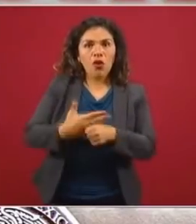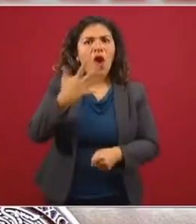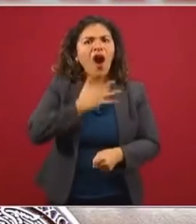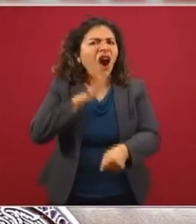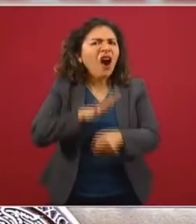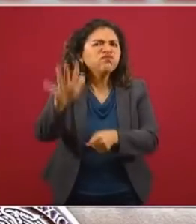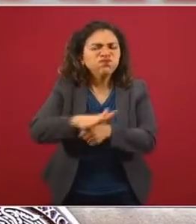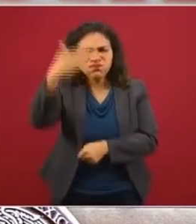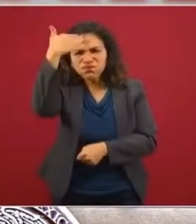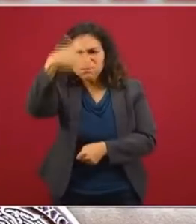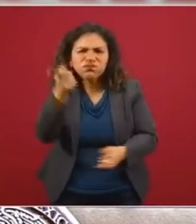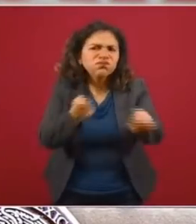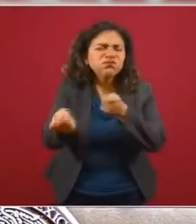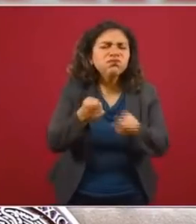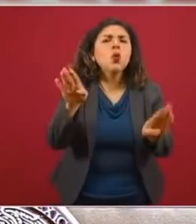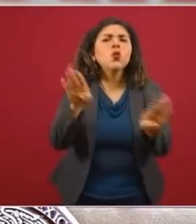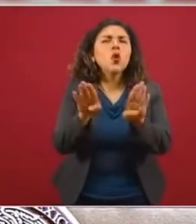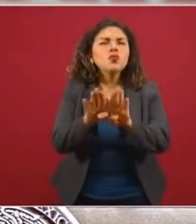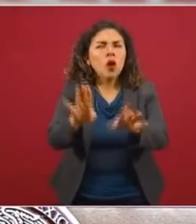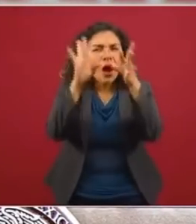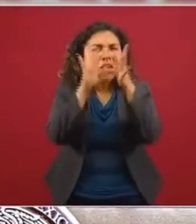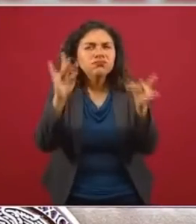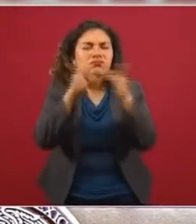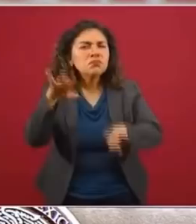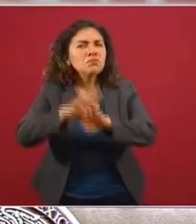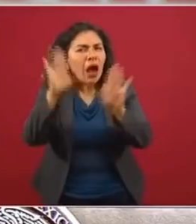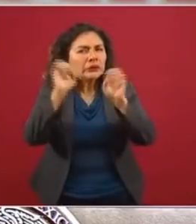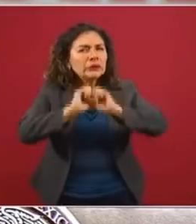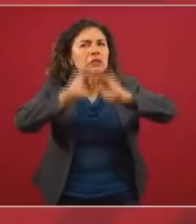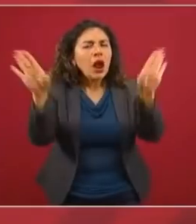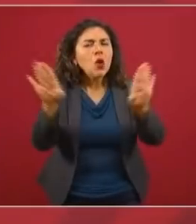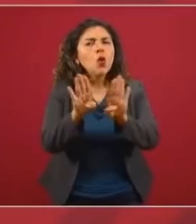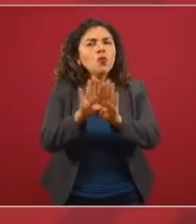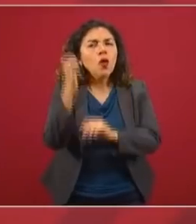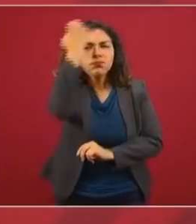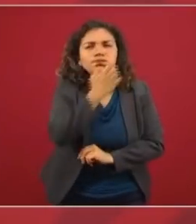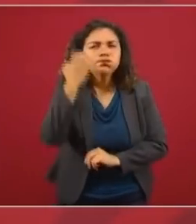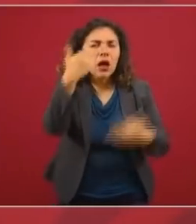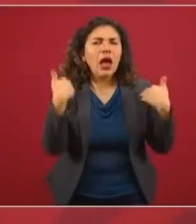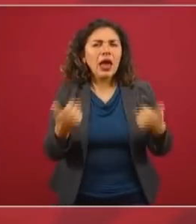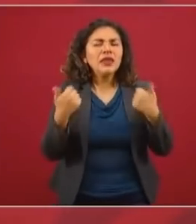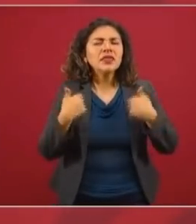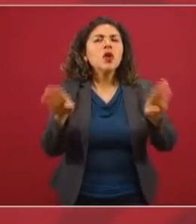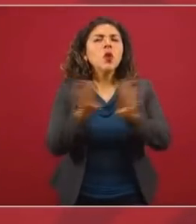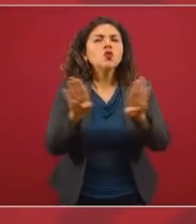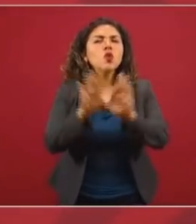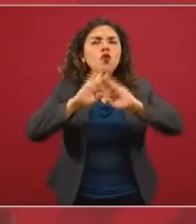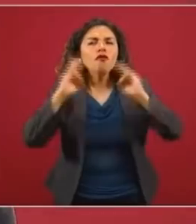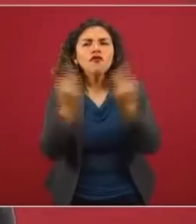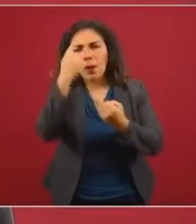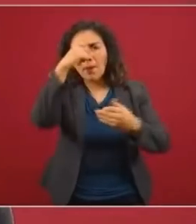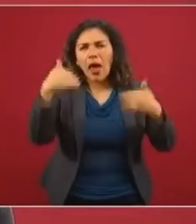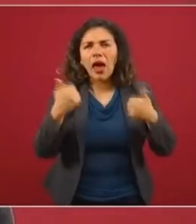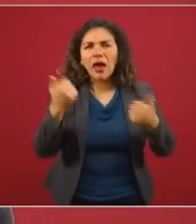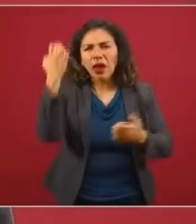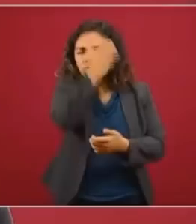técnicos de mayor detalle, que les permitan un reconocimiento más claro de cuál es la metodología técnica y científica